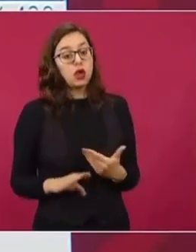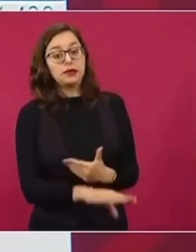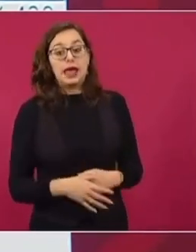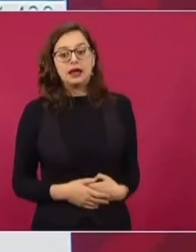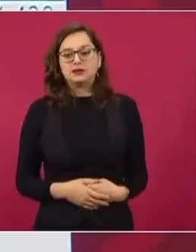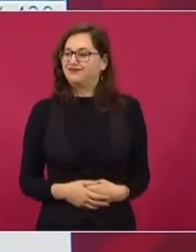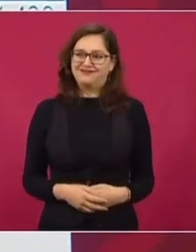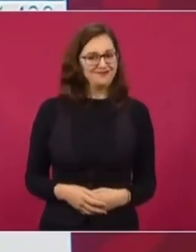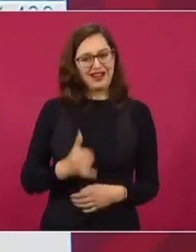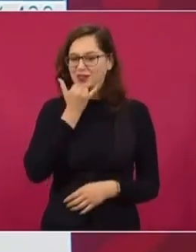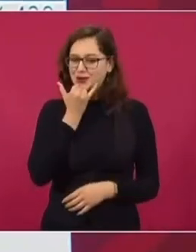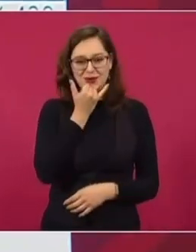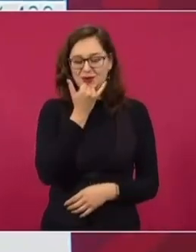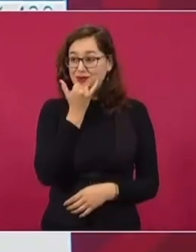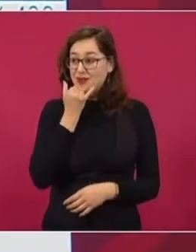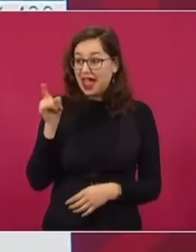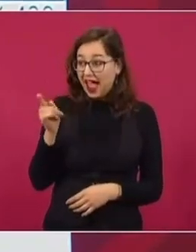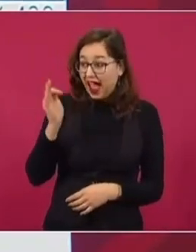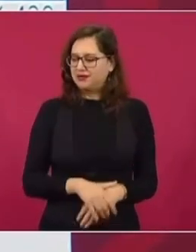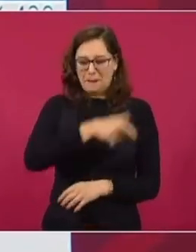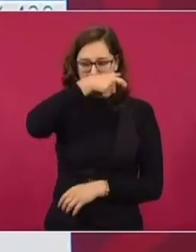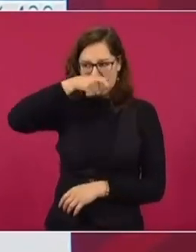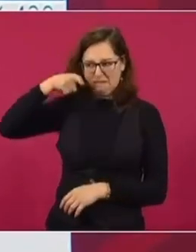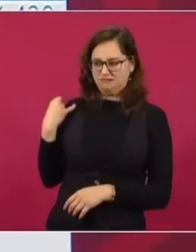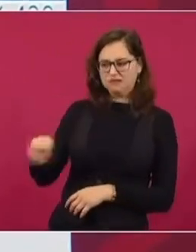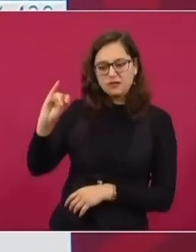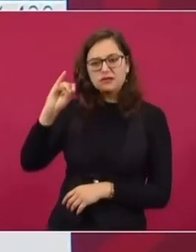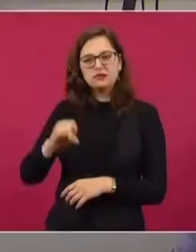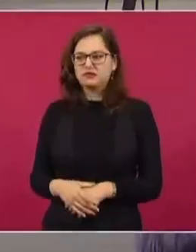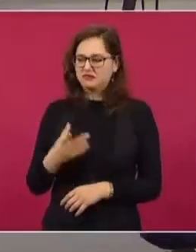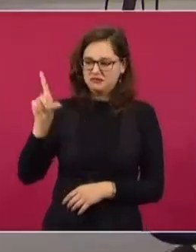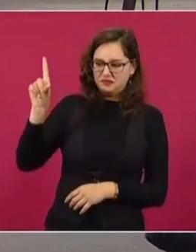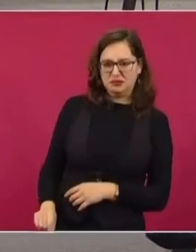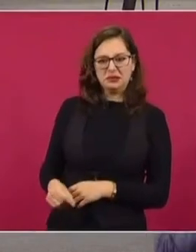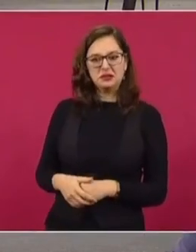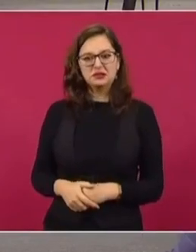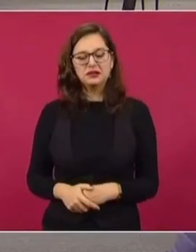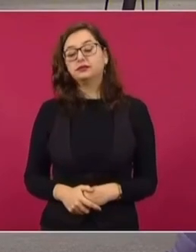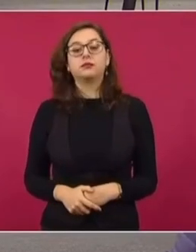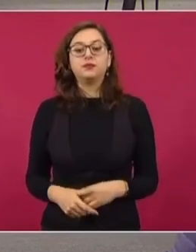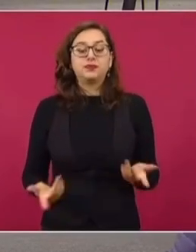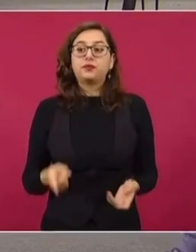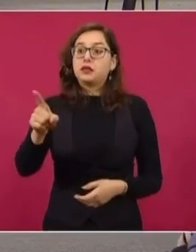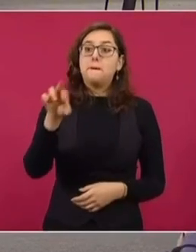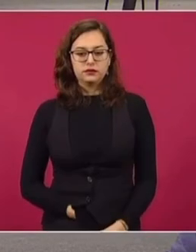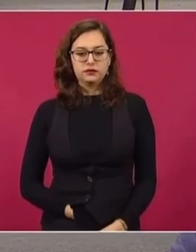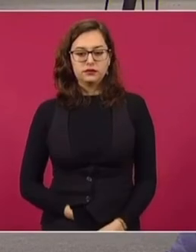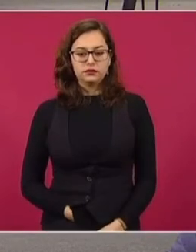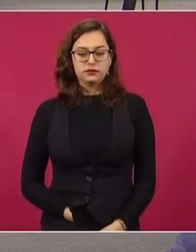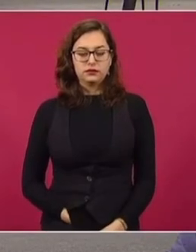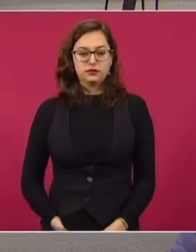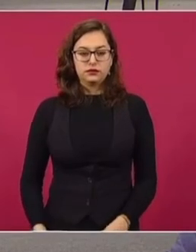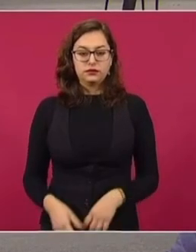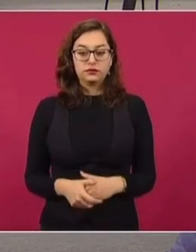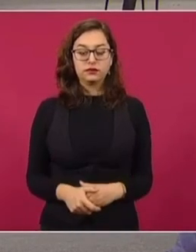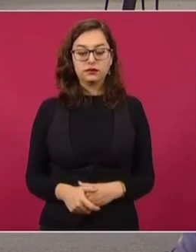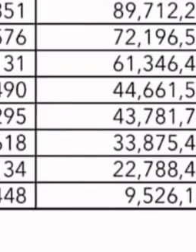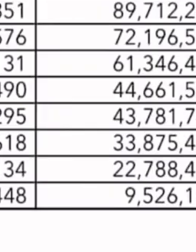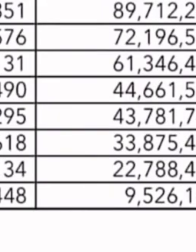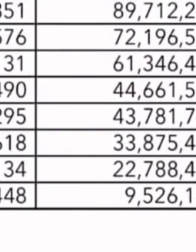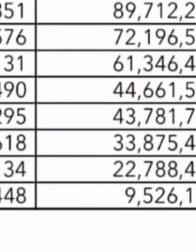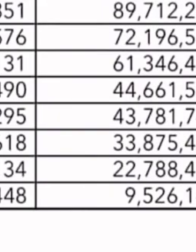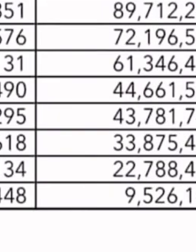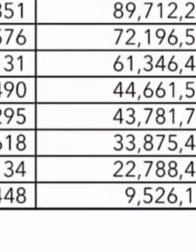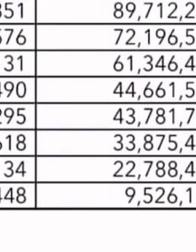cobrar 600 mil pesos mensuales de sueldo en el servicio público es un corrupto, que en la iniciativa privada cobran más. No es cierto, miren los costos,